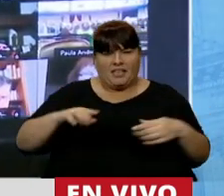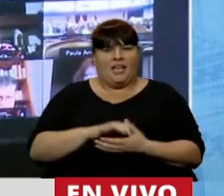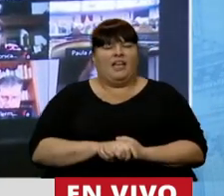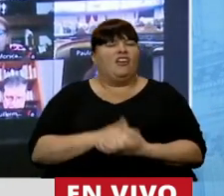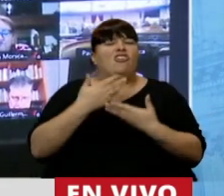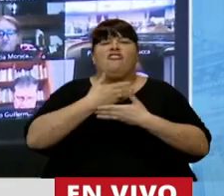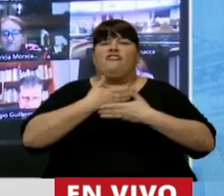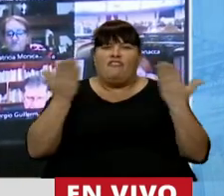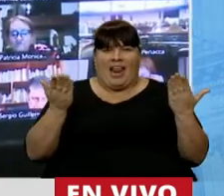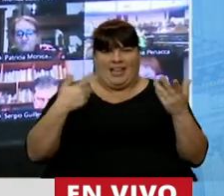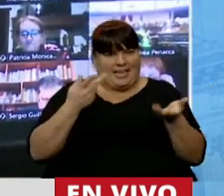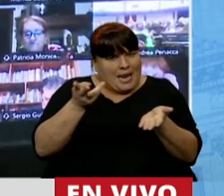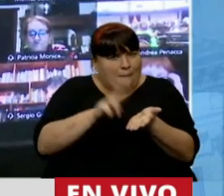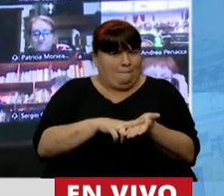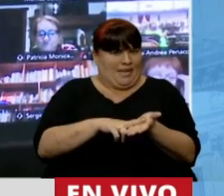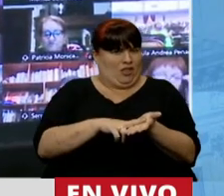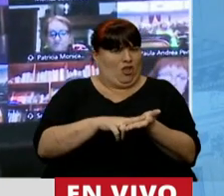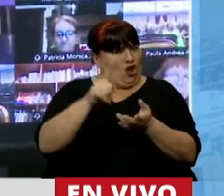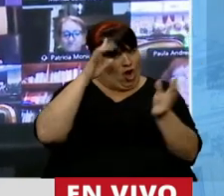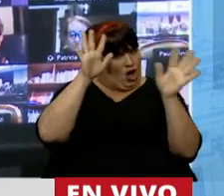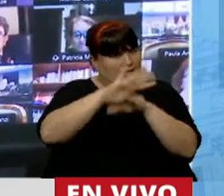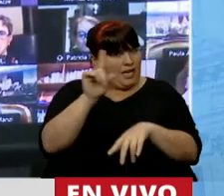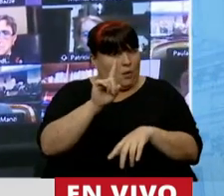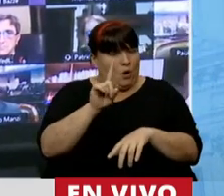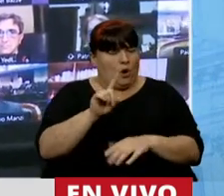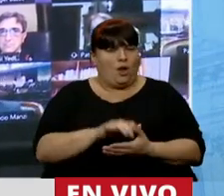Están felices, vuelvo a repetir, no se confundan.